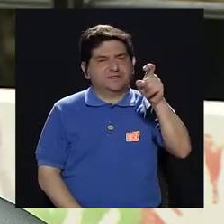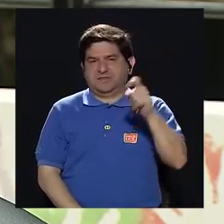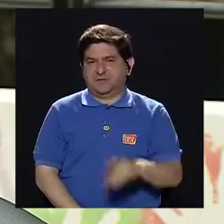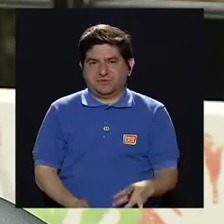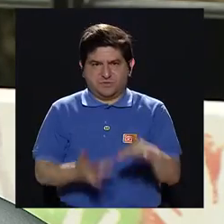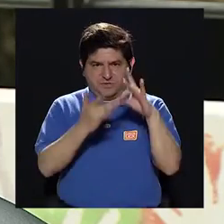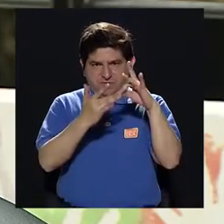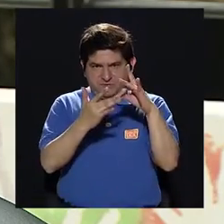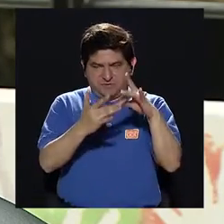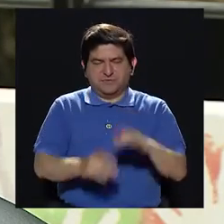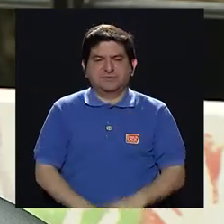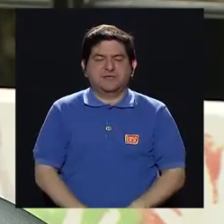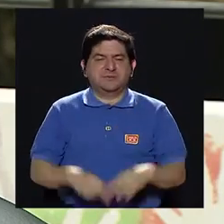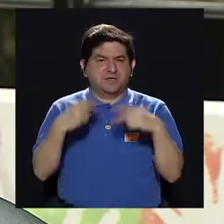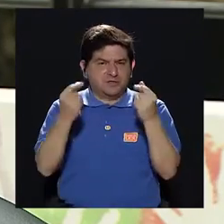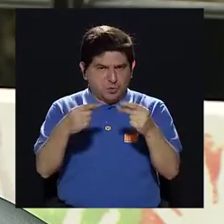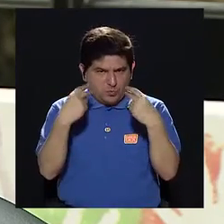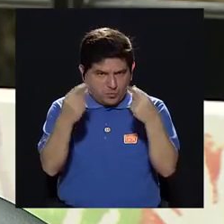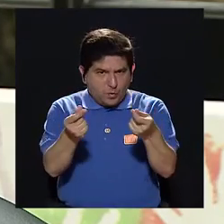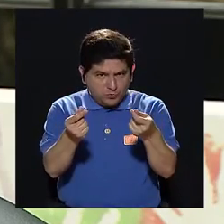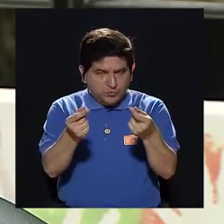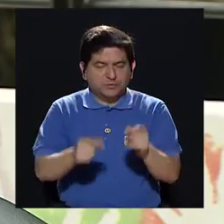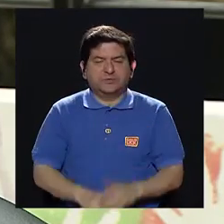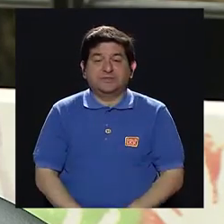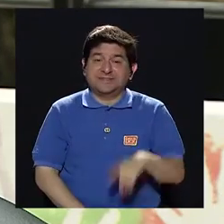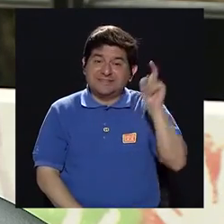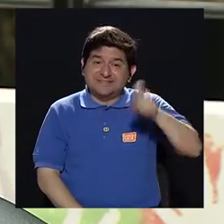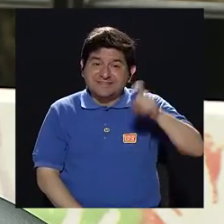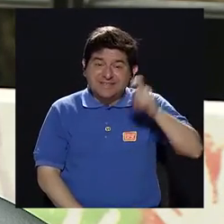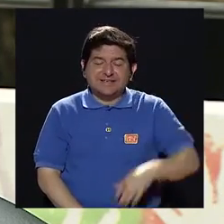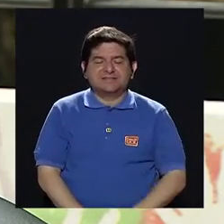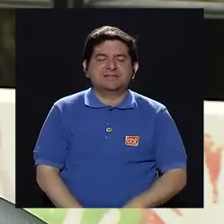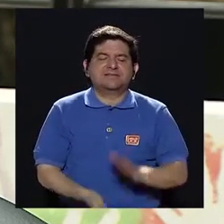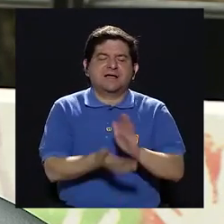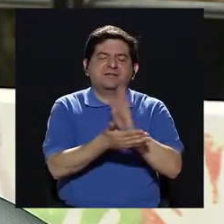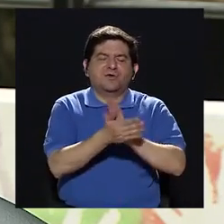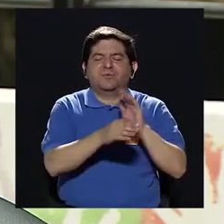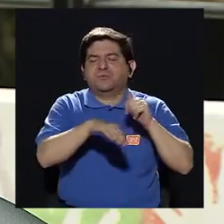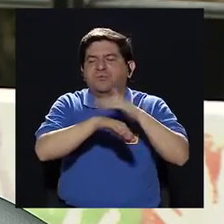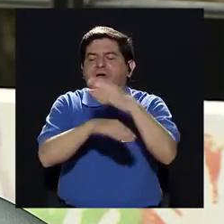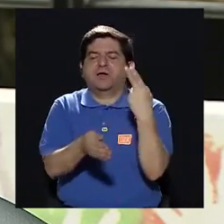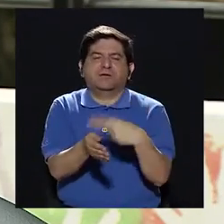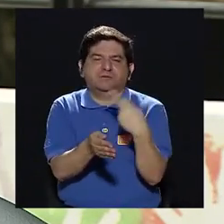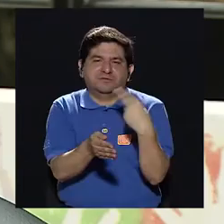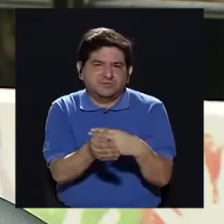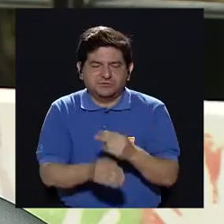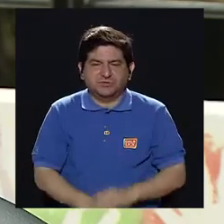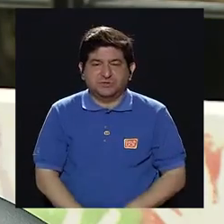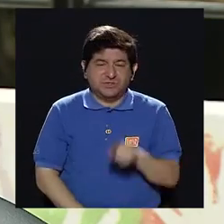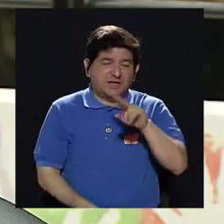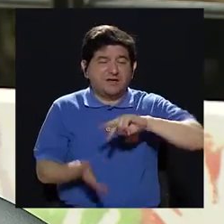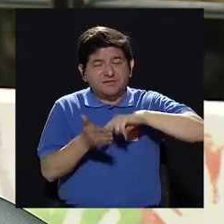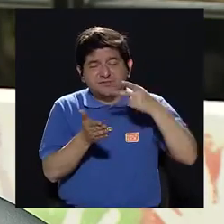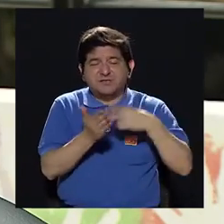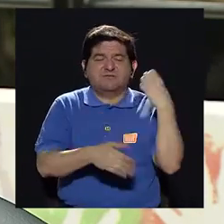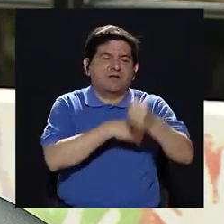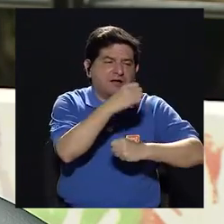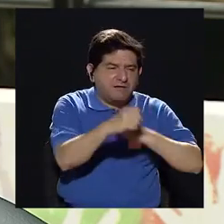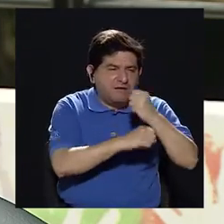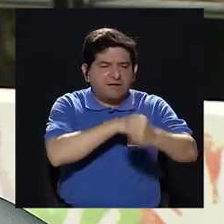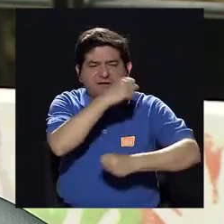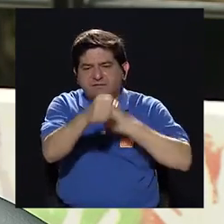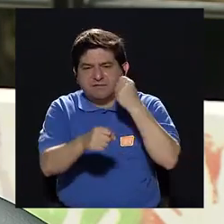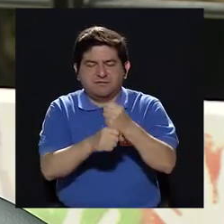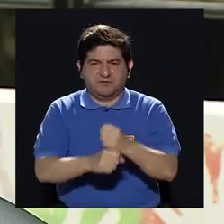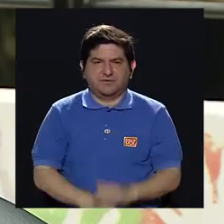diagnóstico, sobre todo un diagnóstico pronto, ¿verdad?, porque necesitan referencia y todo este proceso, ¿verdad?, que les conlleva incluso años